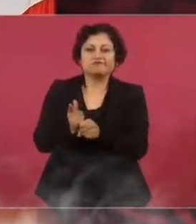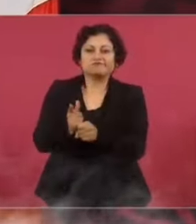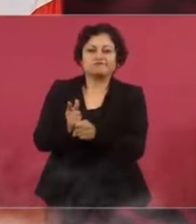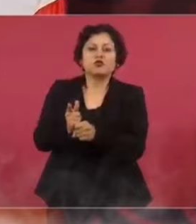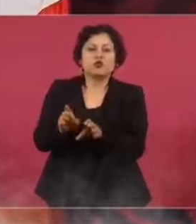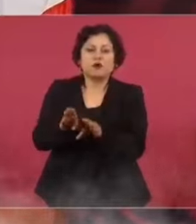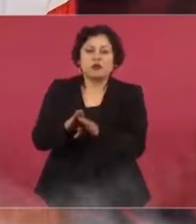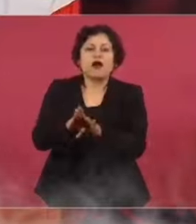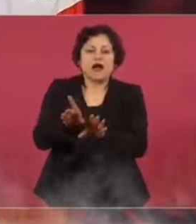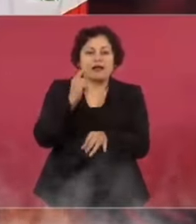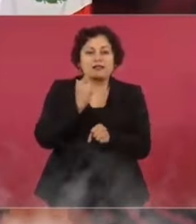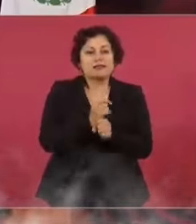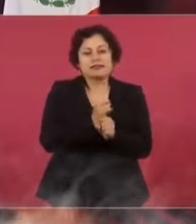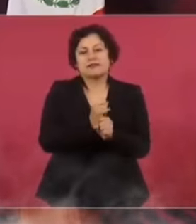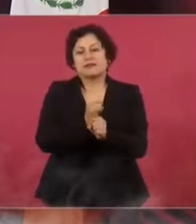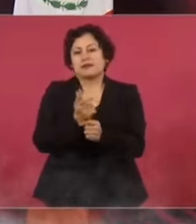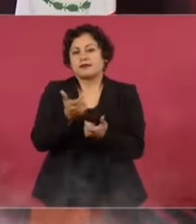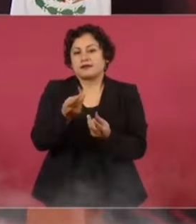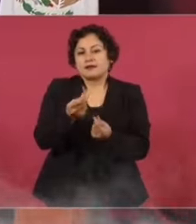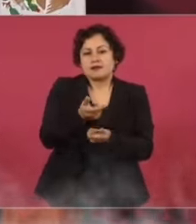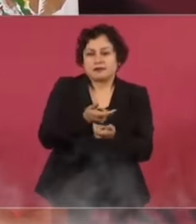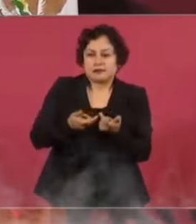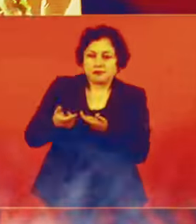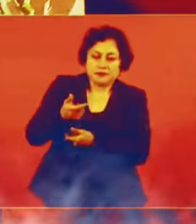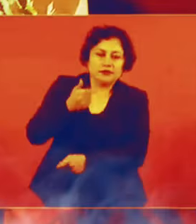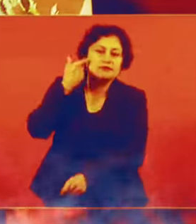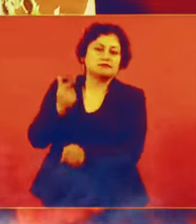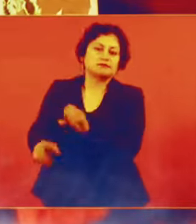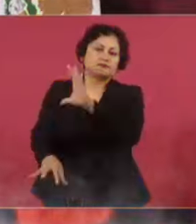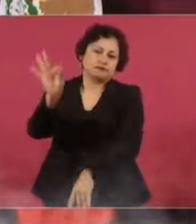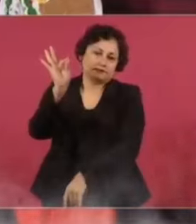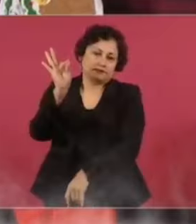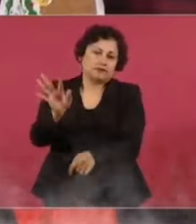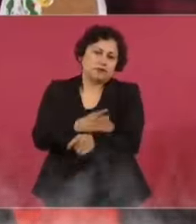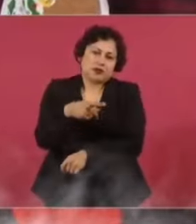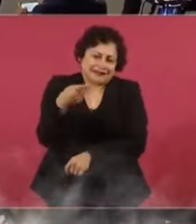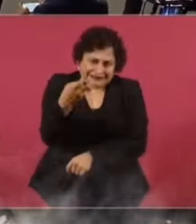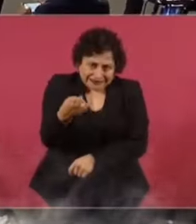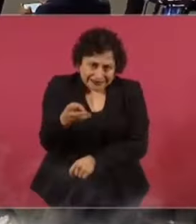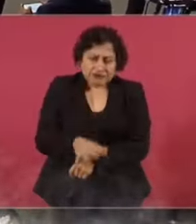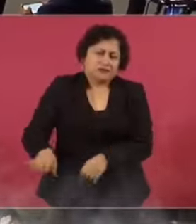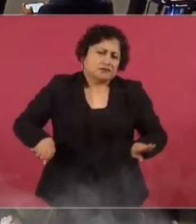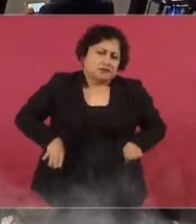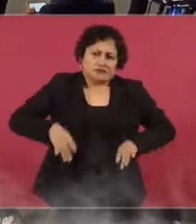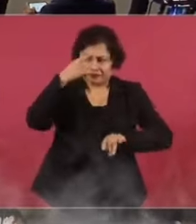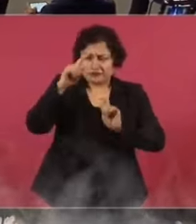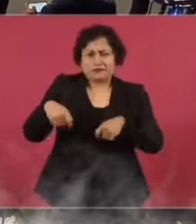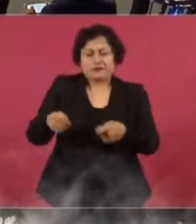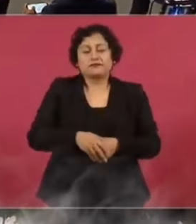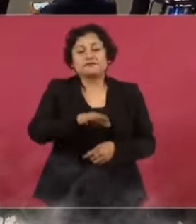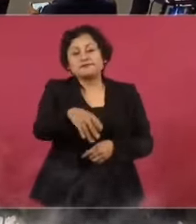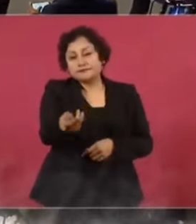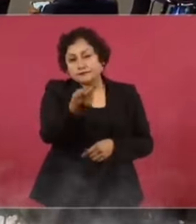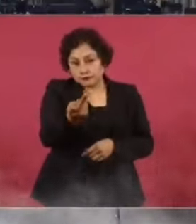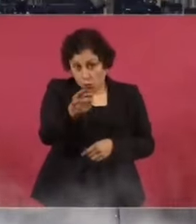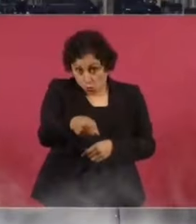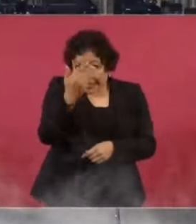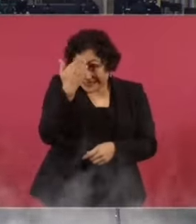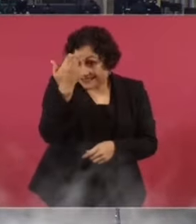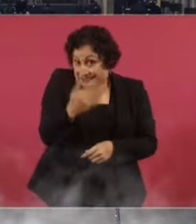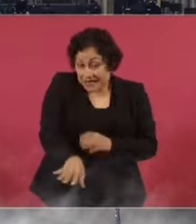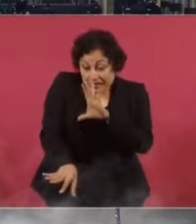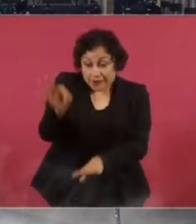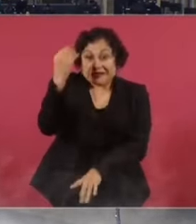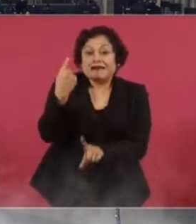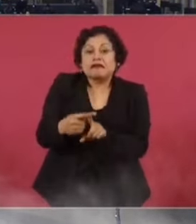Esas prácticas tienen que ver con el conservadurismo, con los fachos. ¿Ustedes tienen algún indicio de alguien